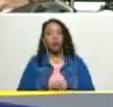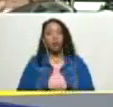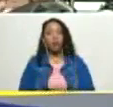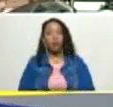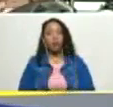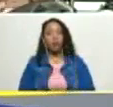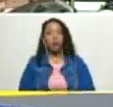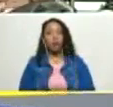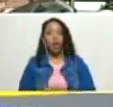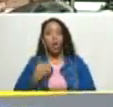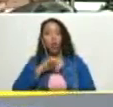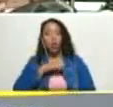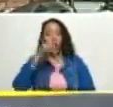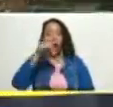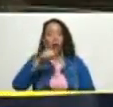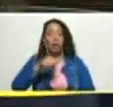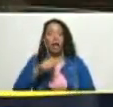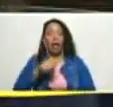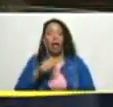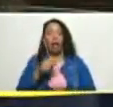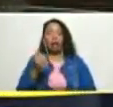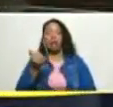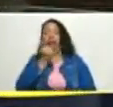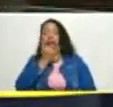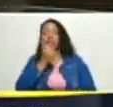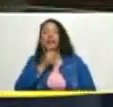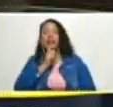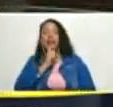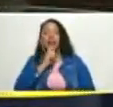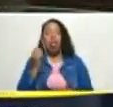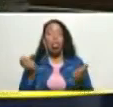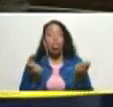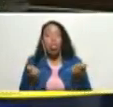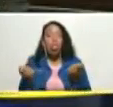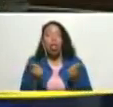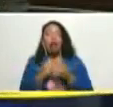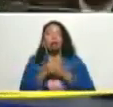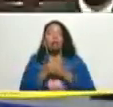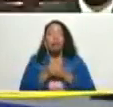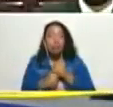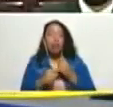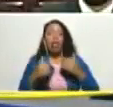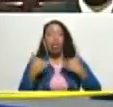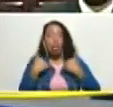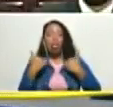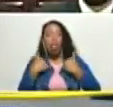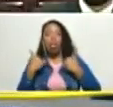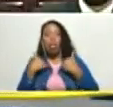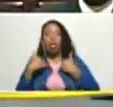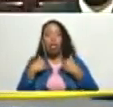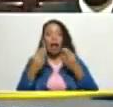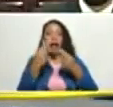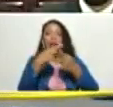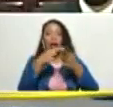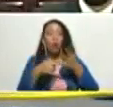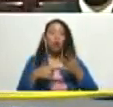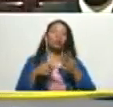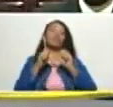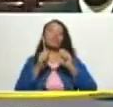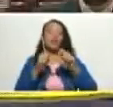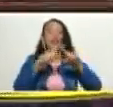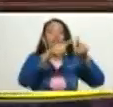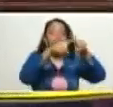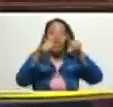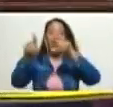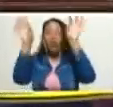nosotros estamos pariendo pariendo recursos permanentemente por las distintas